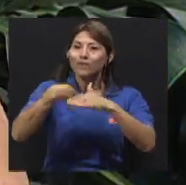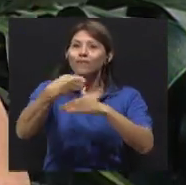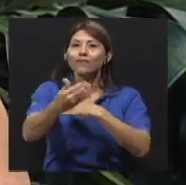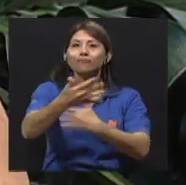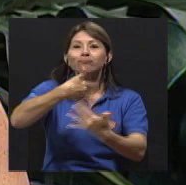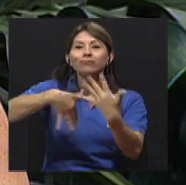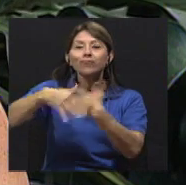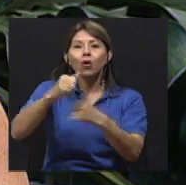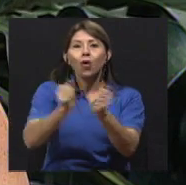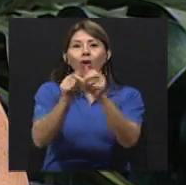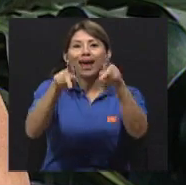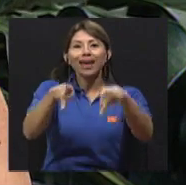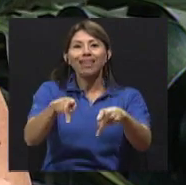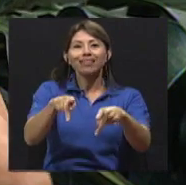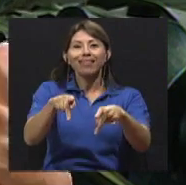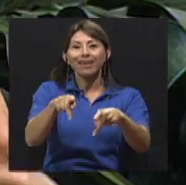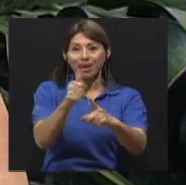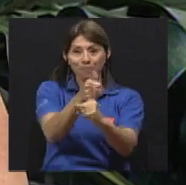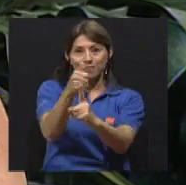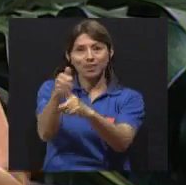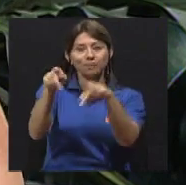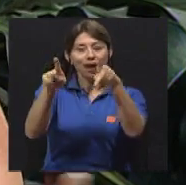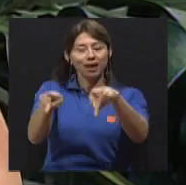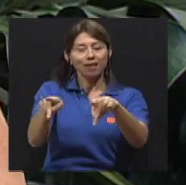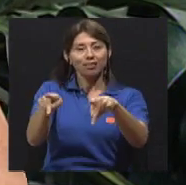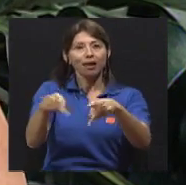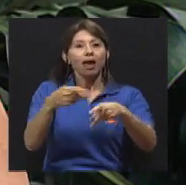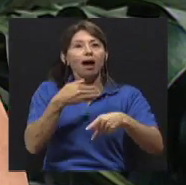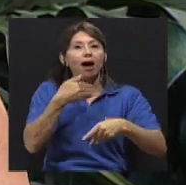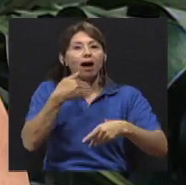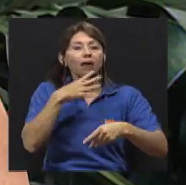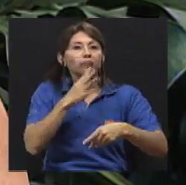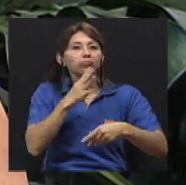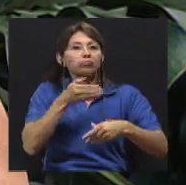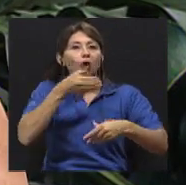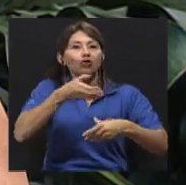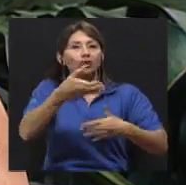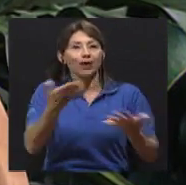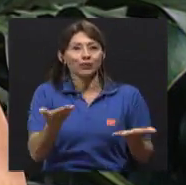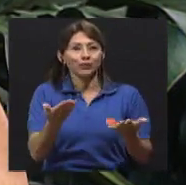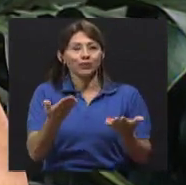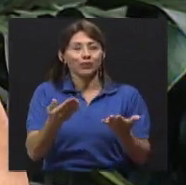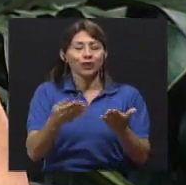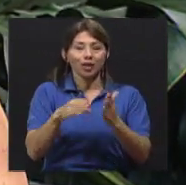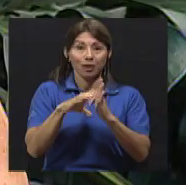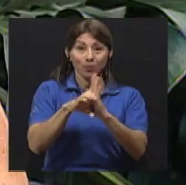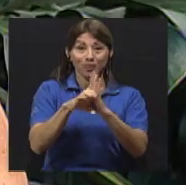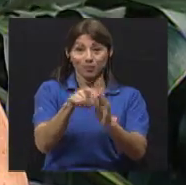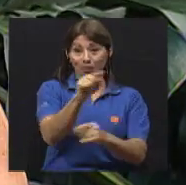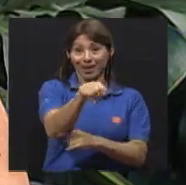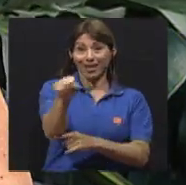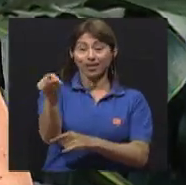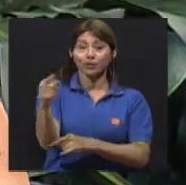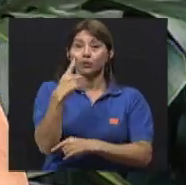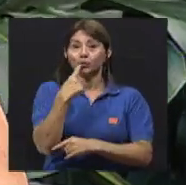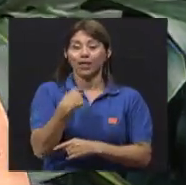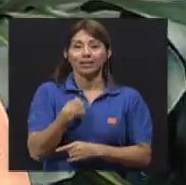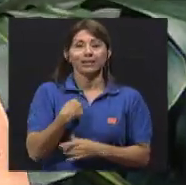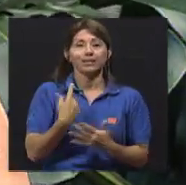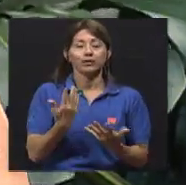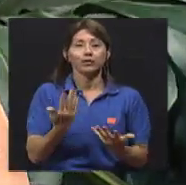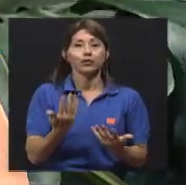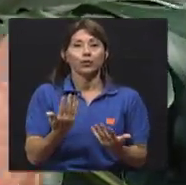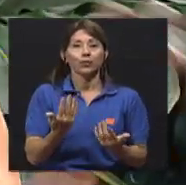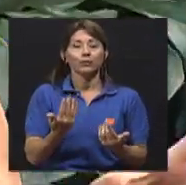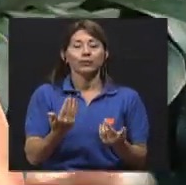gente. Y entonces la misma gente incluso nos da consejos, ¿verdad? Bueno, que dentro de lo que nos han dicho, ¿verdad?, que